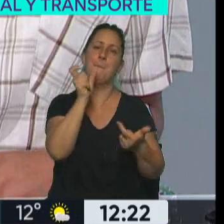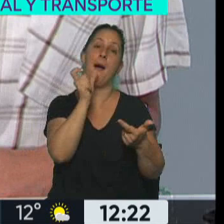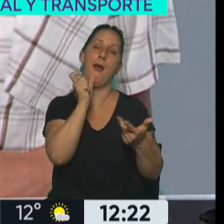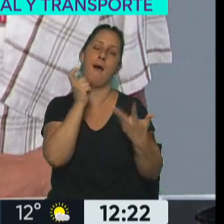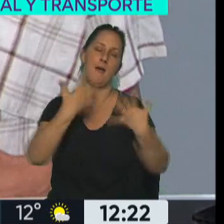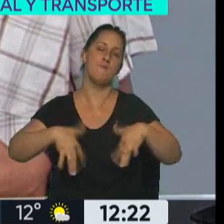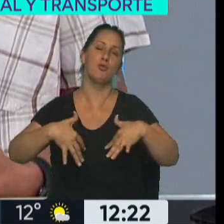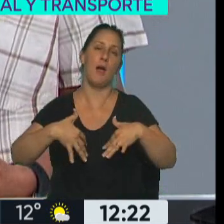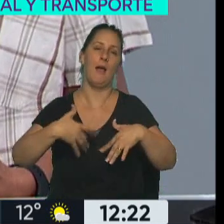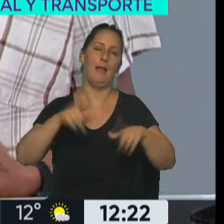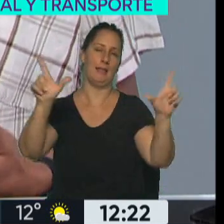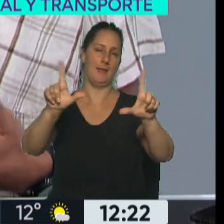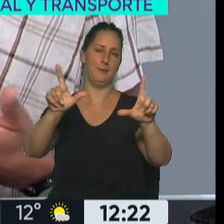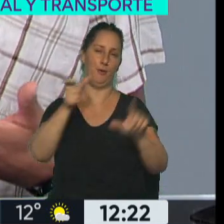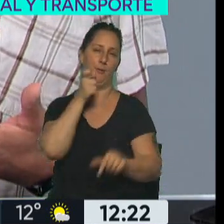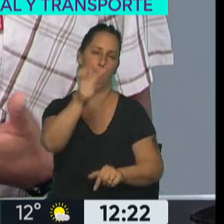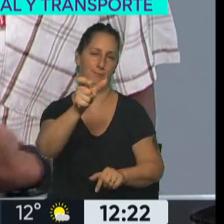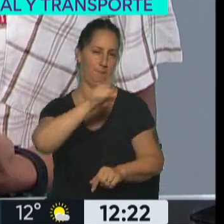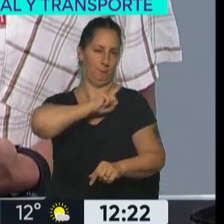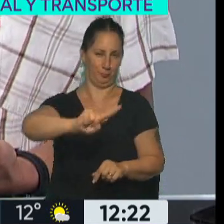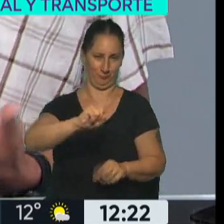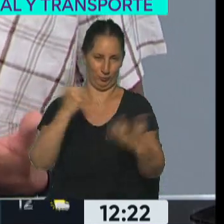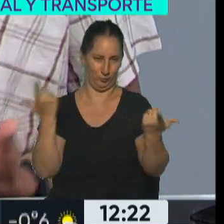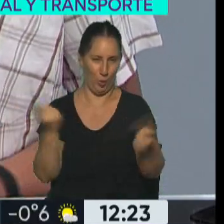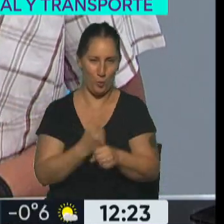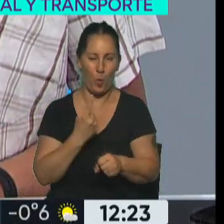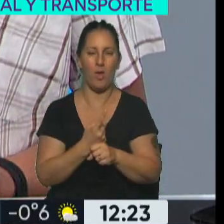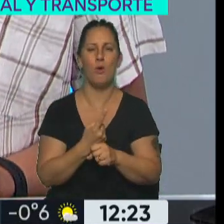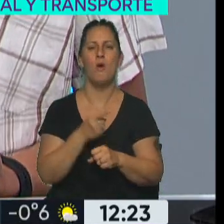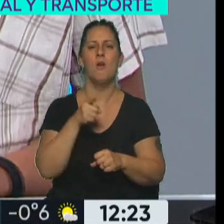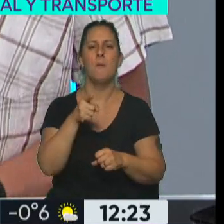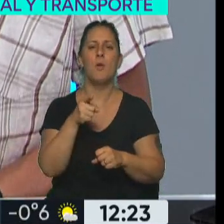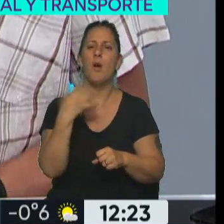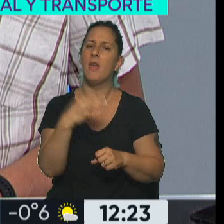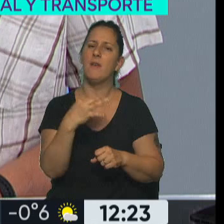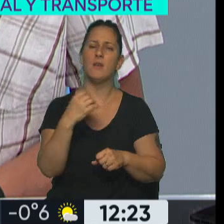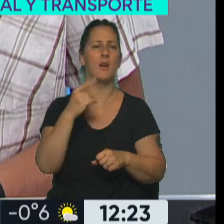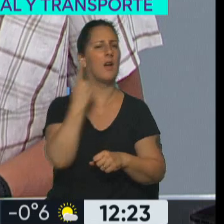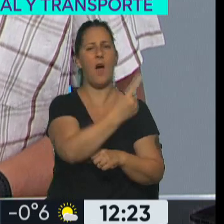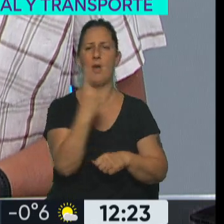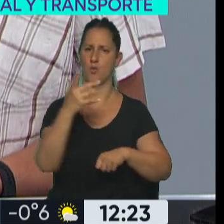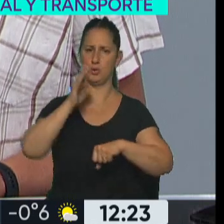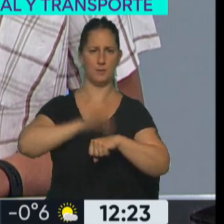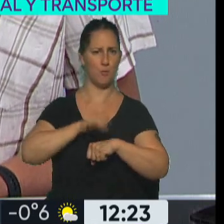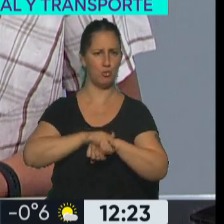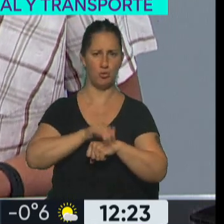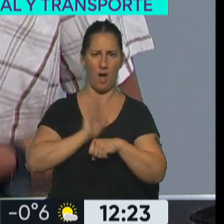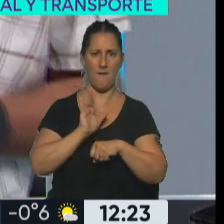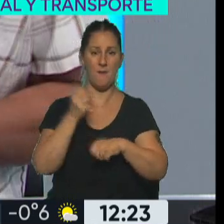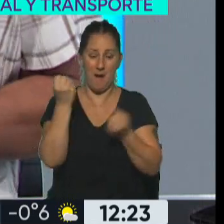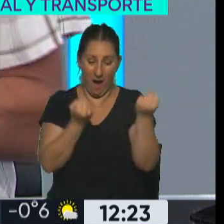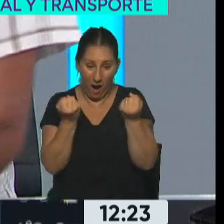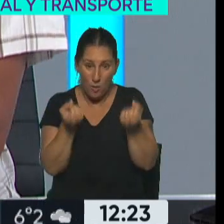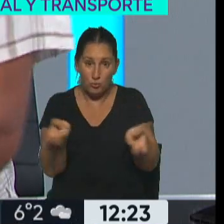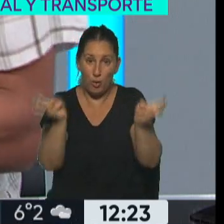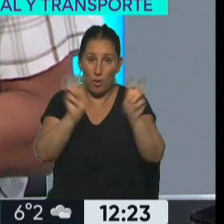a decir porque estamos en la televisión. Pero, digo, realmente me parece que ahí lo que tenemos que hacer es hacernos cargo nosotros cada vez que nos subimos un